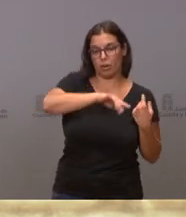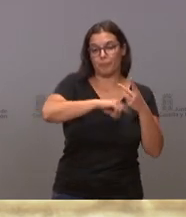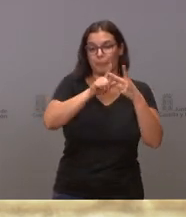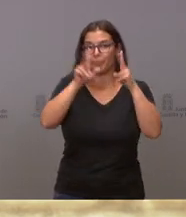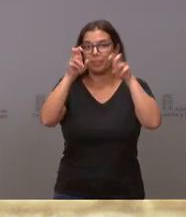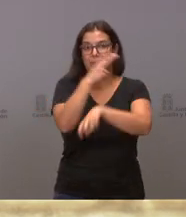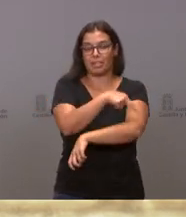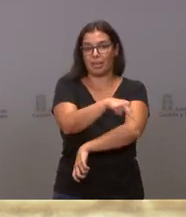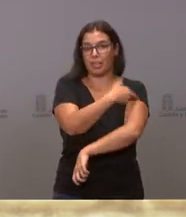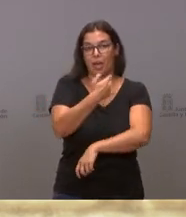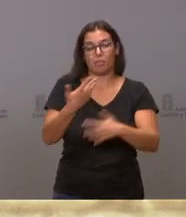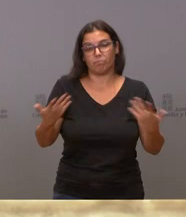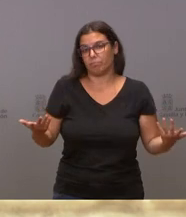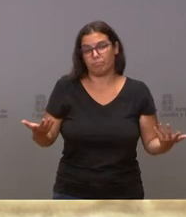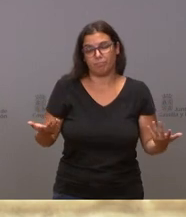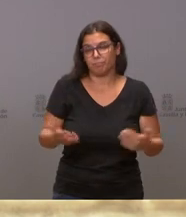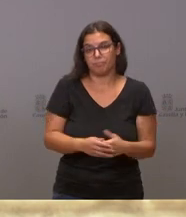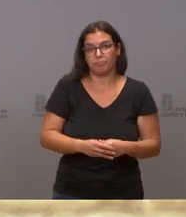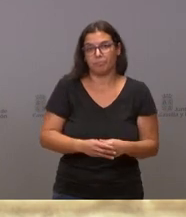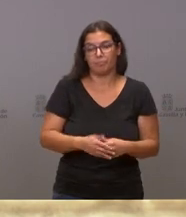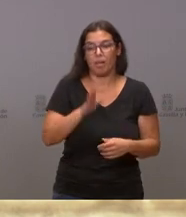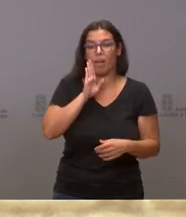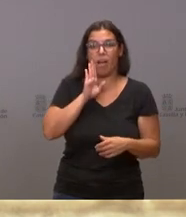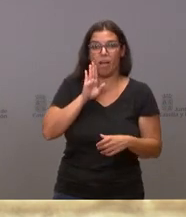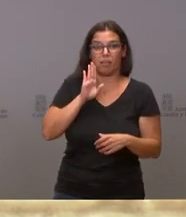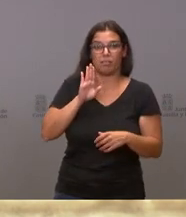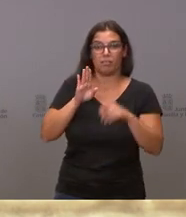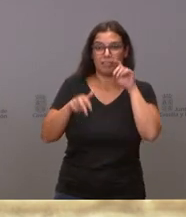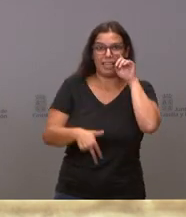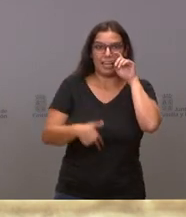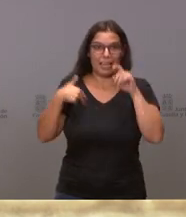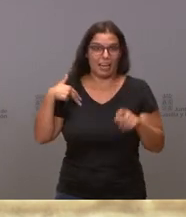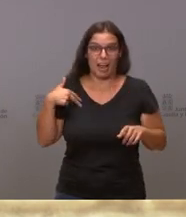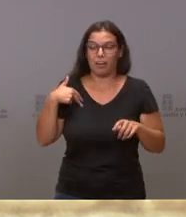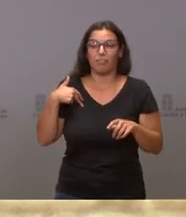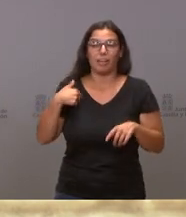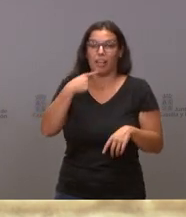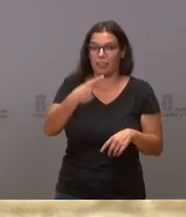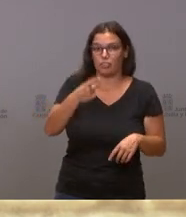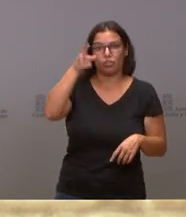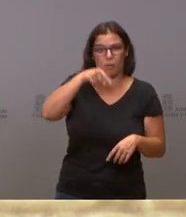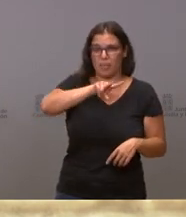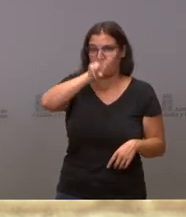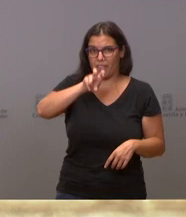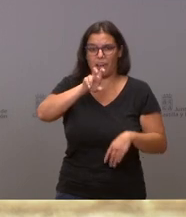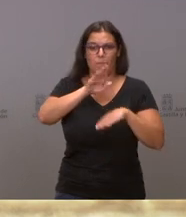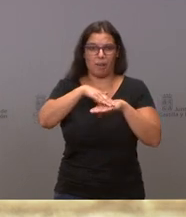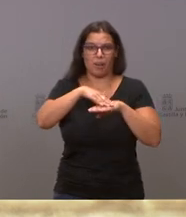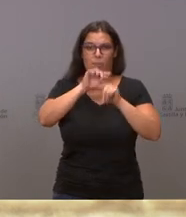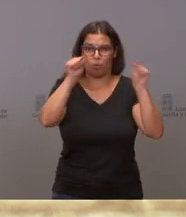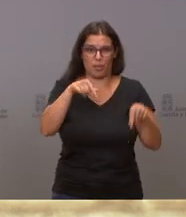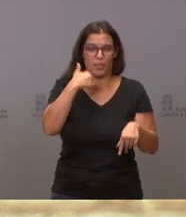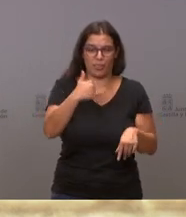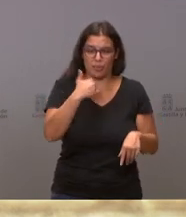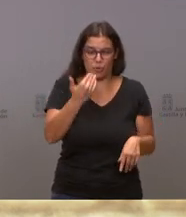cualquiera de mis reflexiones anteriores, con carácter genérico, pueden aplicarse a la provincia de Zamora.